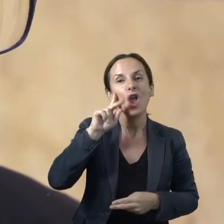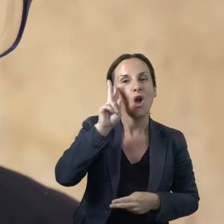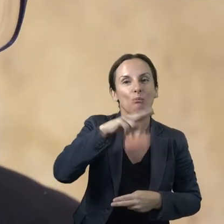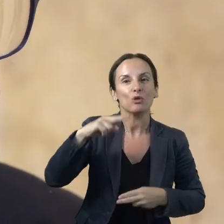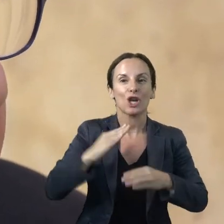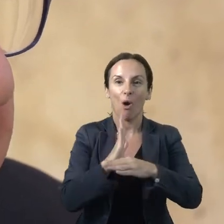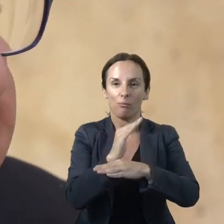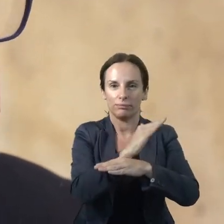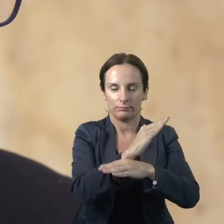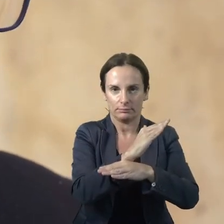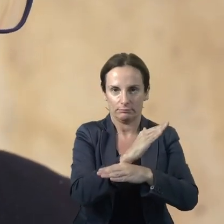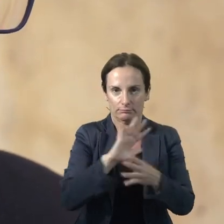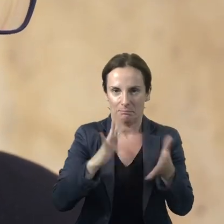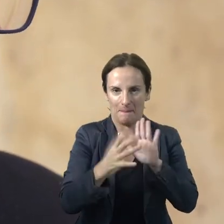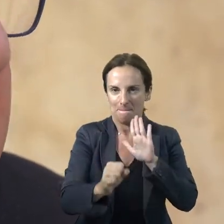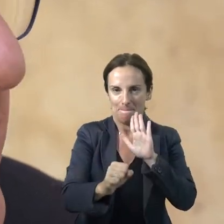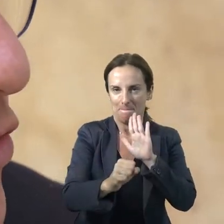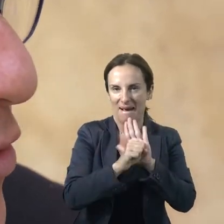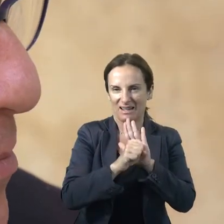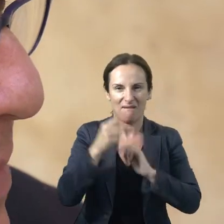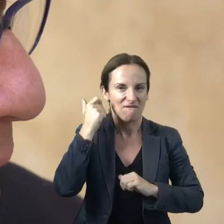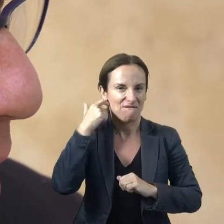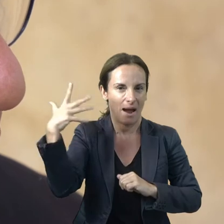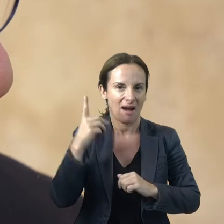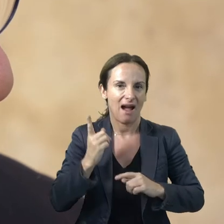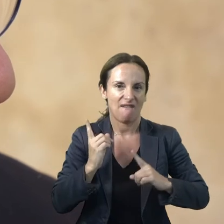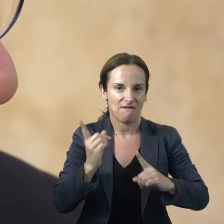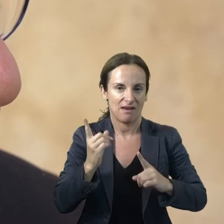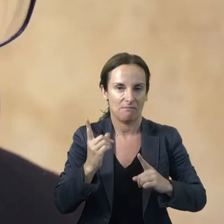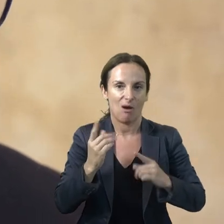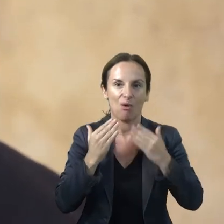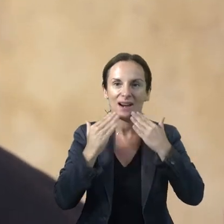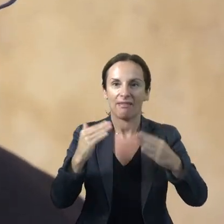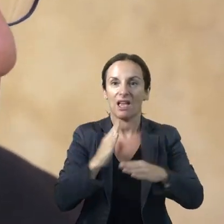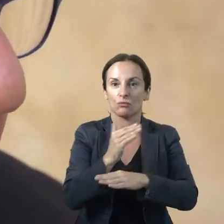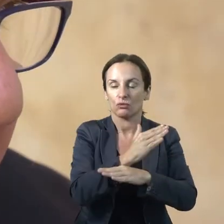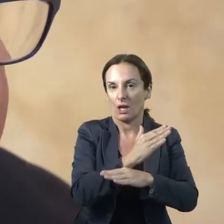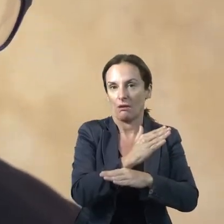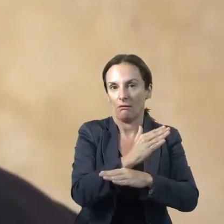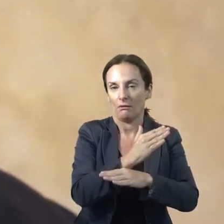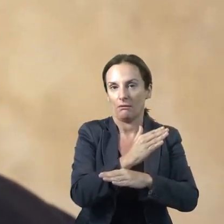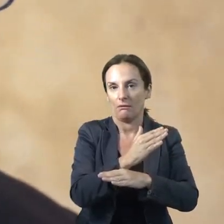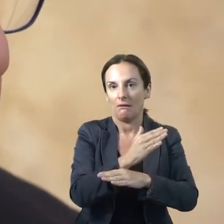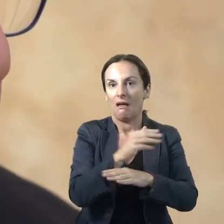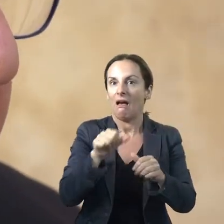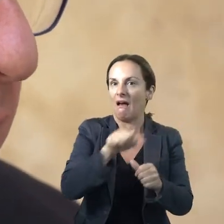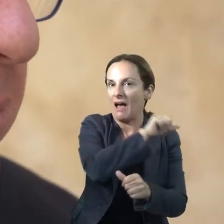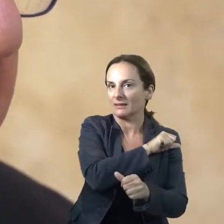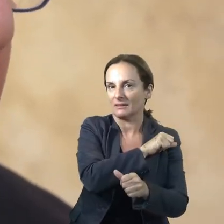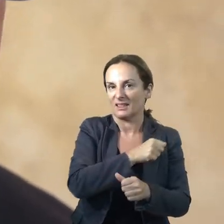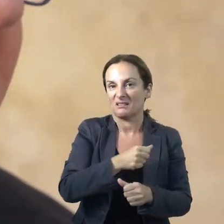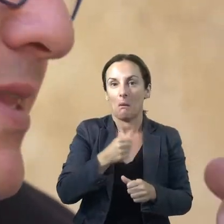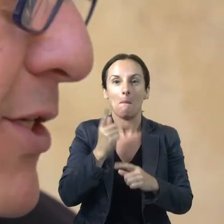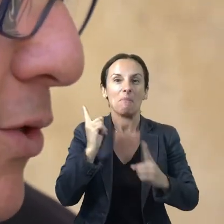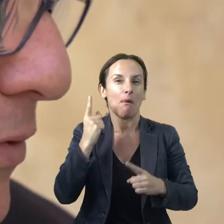Museo Guggenheim, que ha sido marca de ciudad. sea, Bilbao antes del Guggenheim era